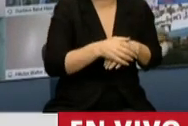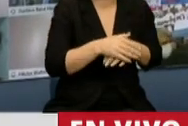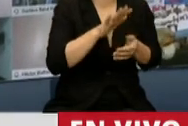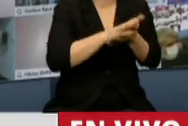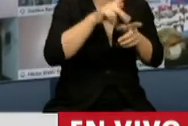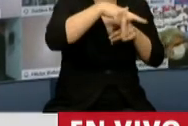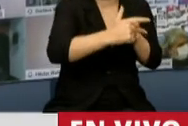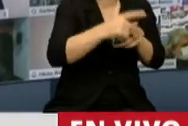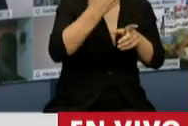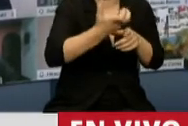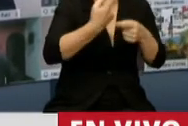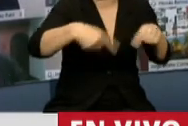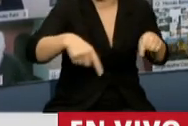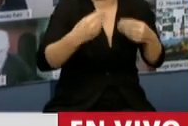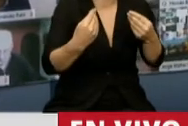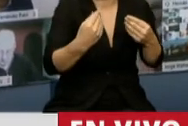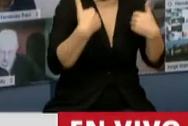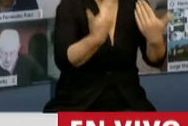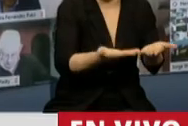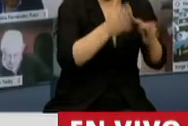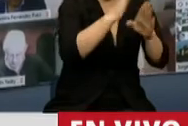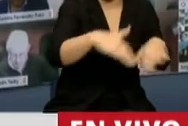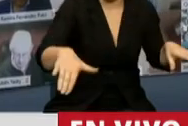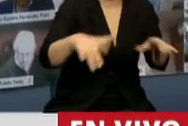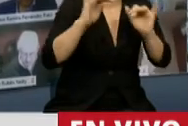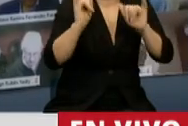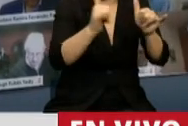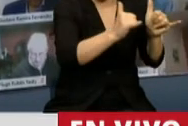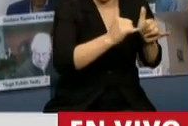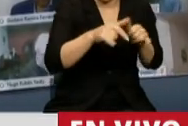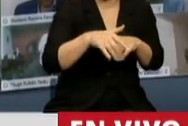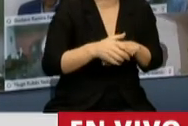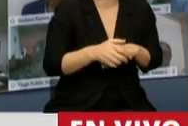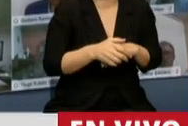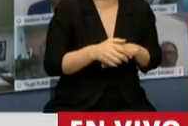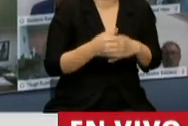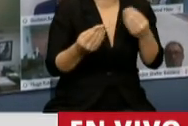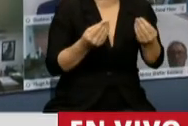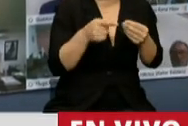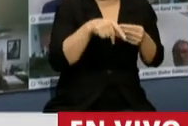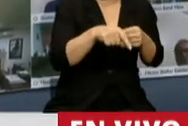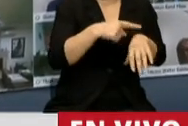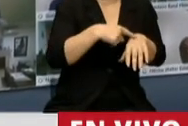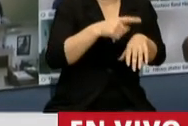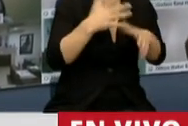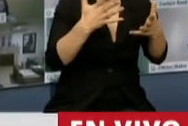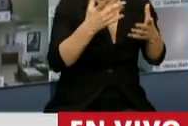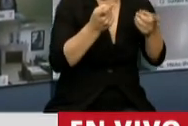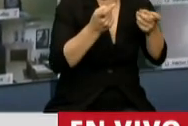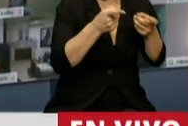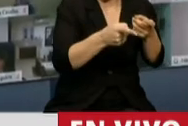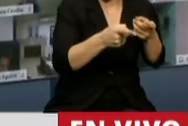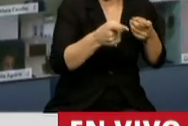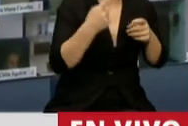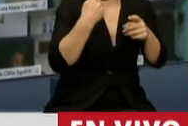tecnología al servicio de las niñas, niños y adolescentes para responder a una necesidad agravada en el